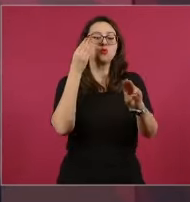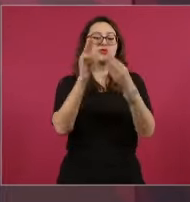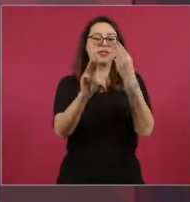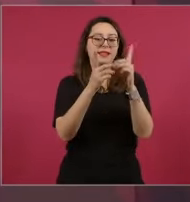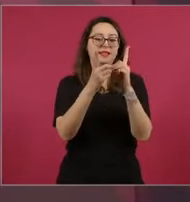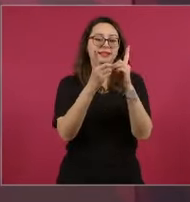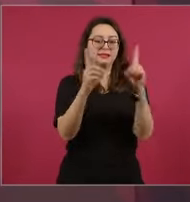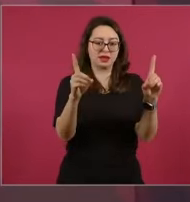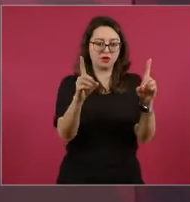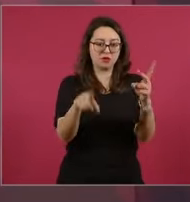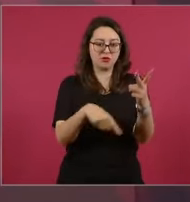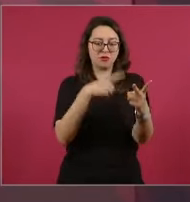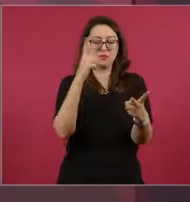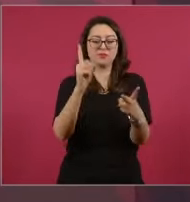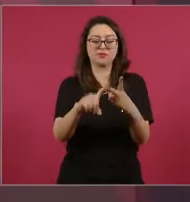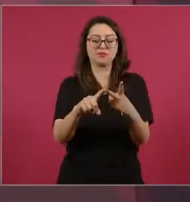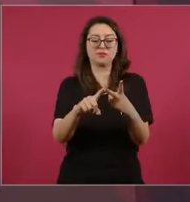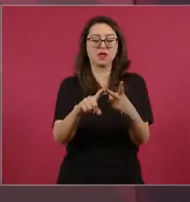Internacional.